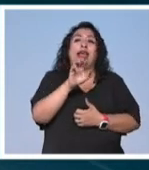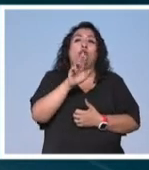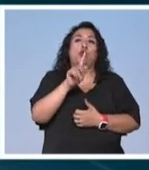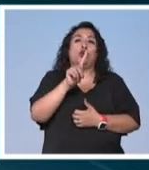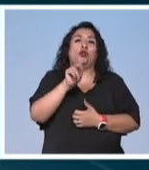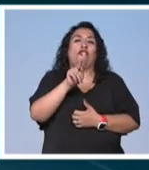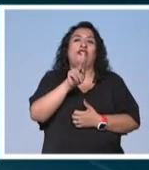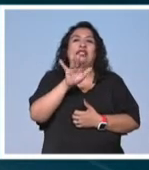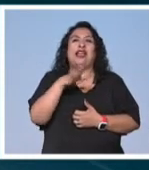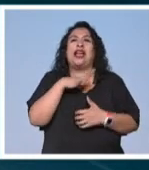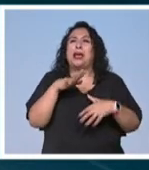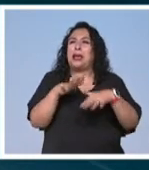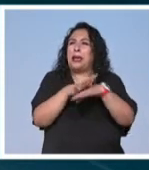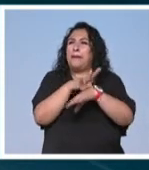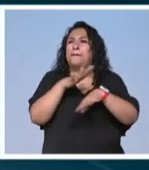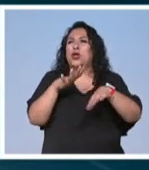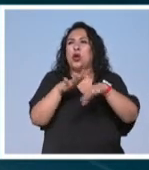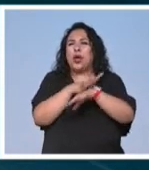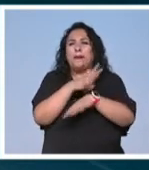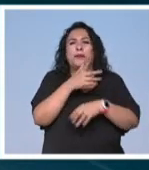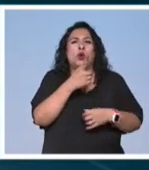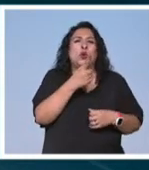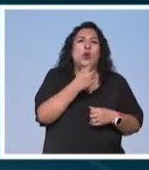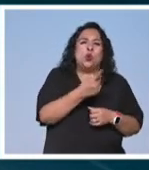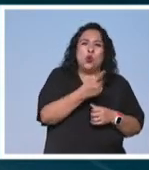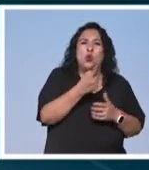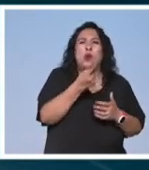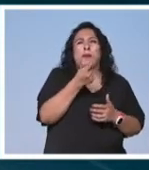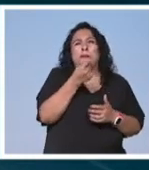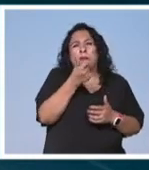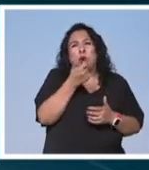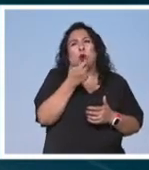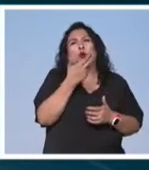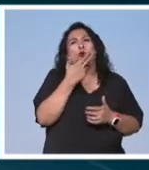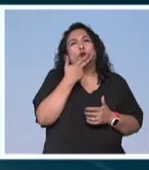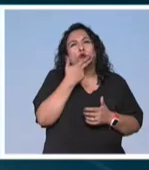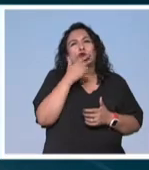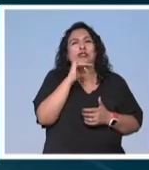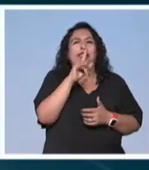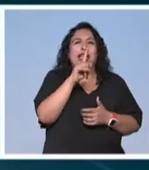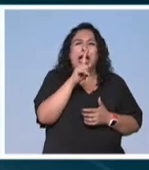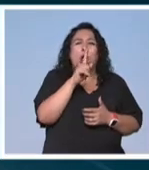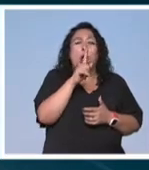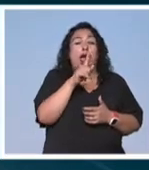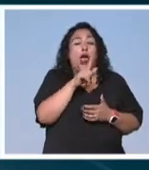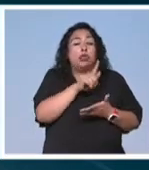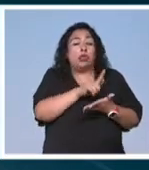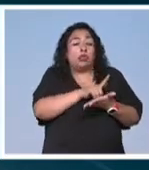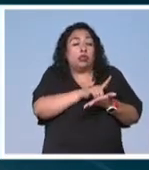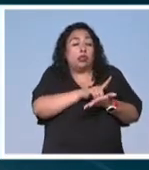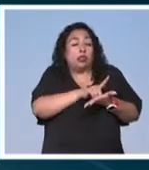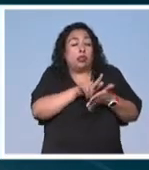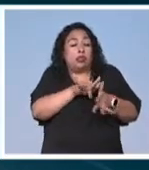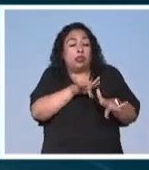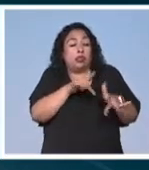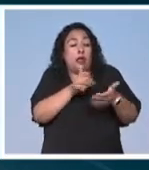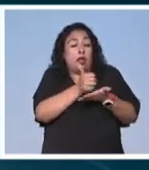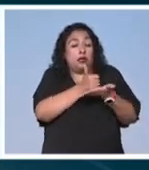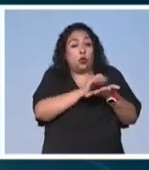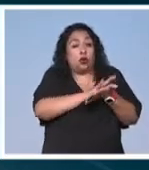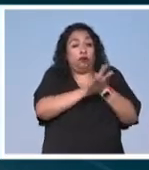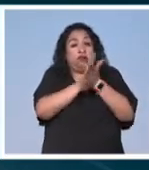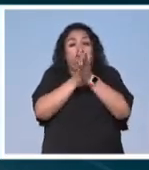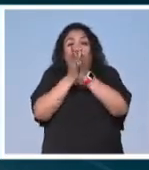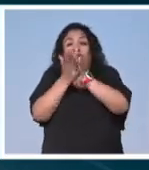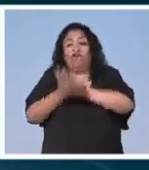entonces vamos cambiando de un estado poco productivo de aguas transparentes azules lo llevamos a